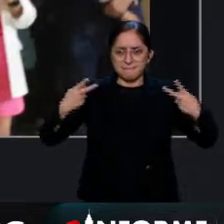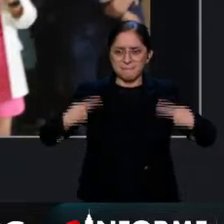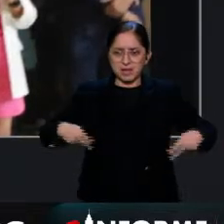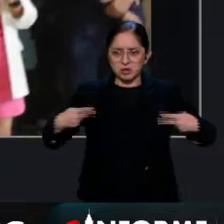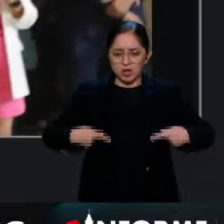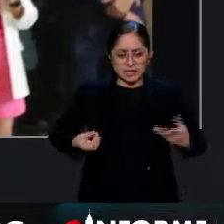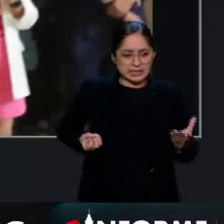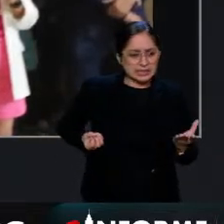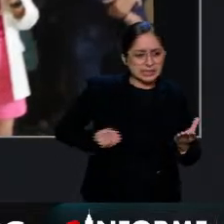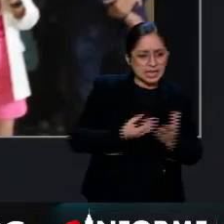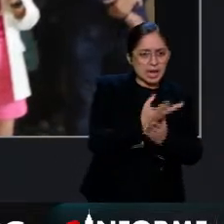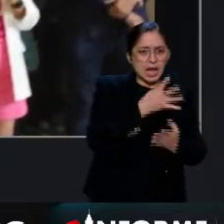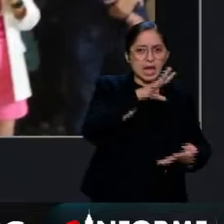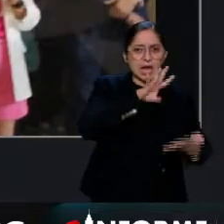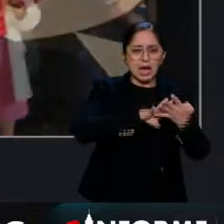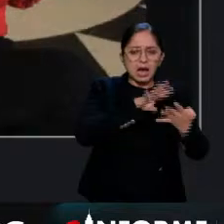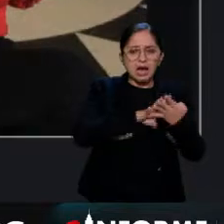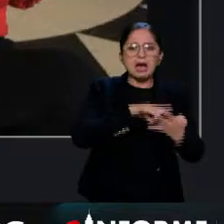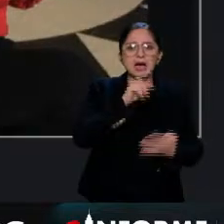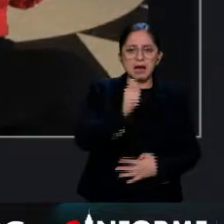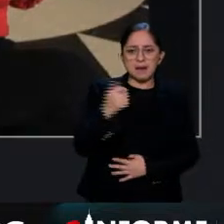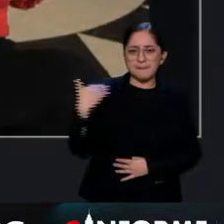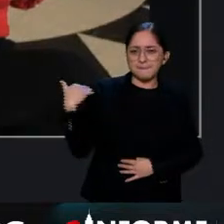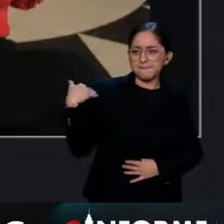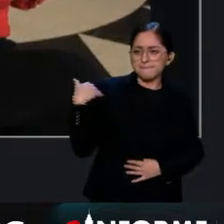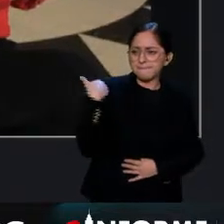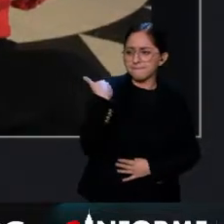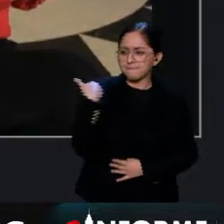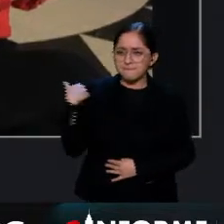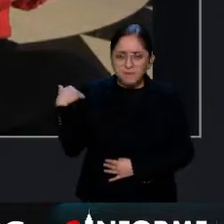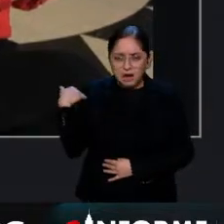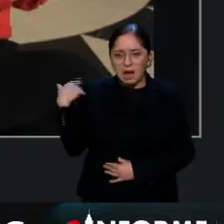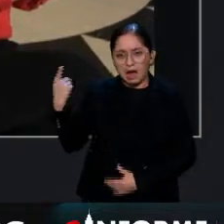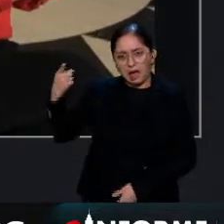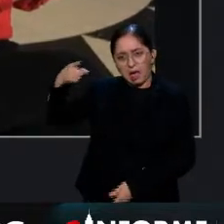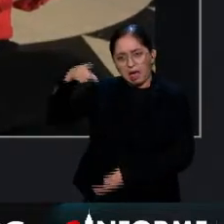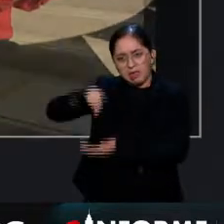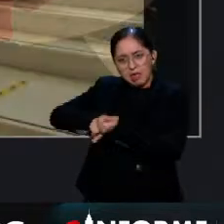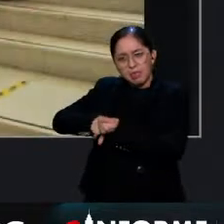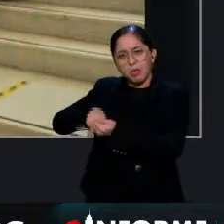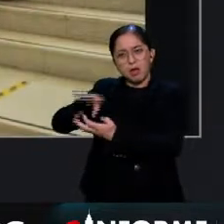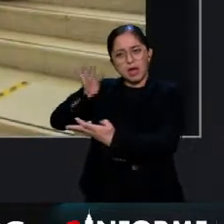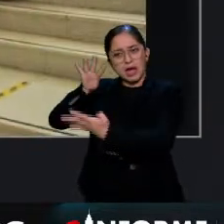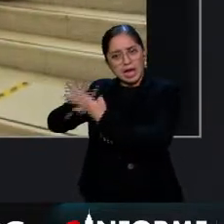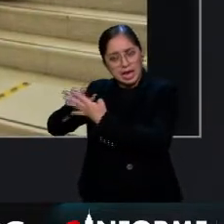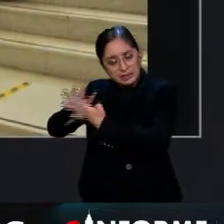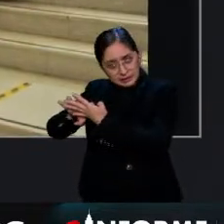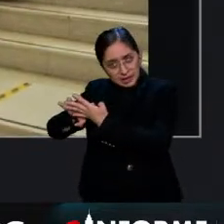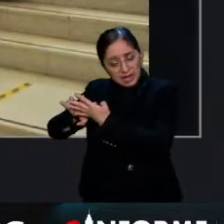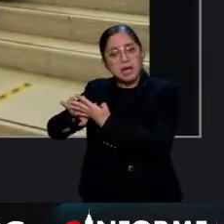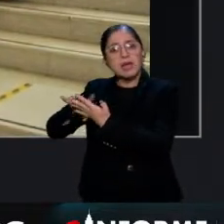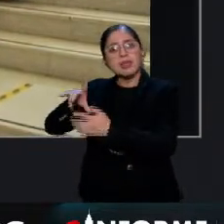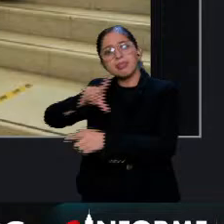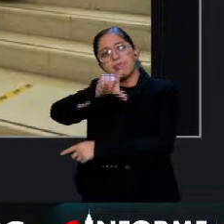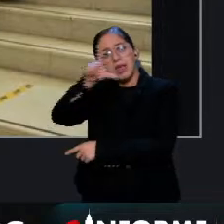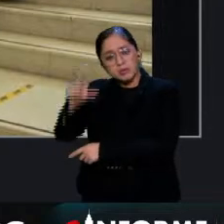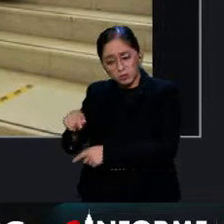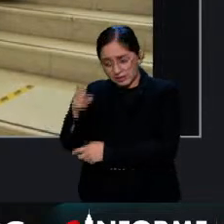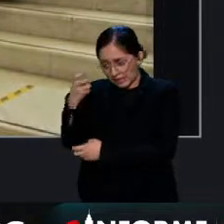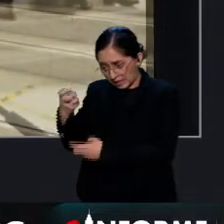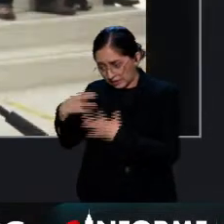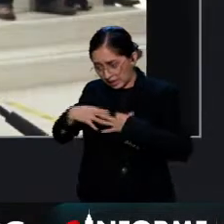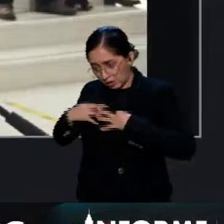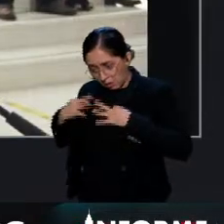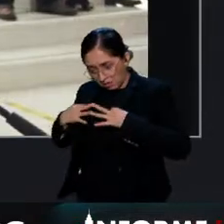justicia penal modelaron las prendas que utilizaron durante su periodo de reclusión y después estas prendas las intervinieron, es decir, les